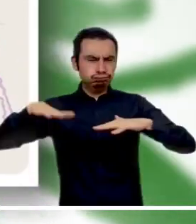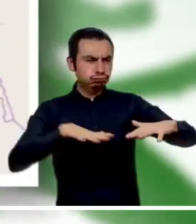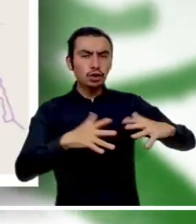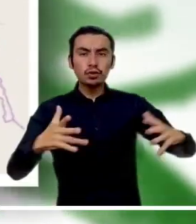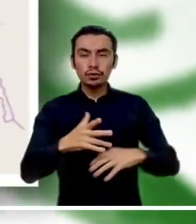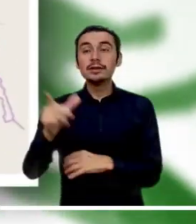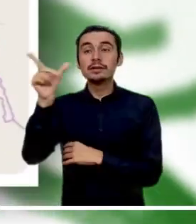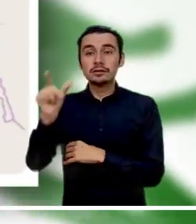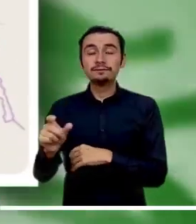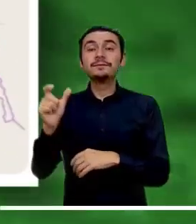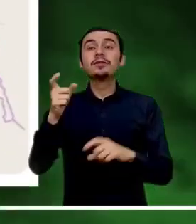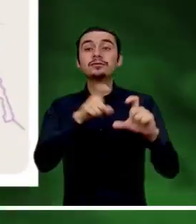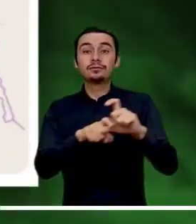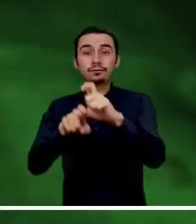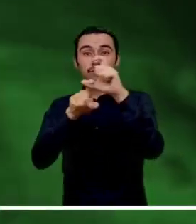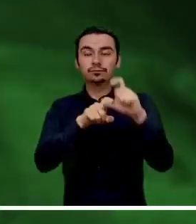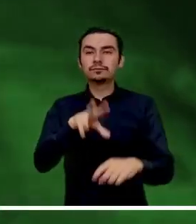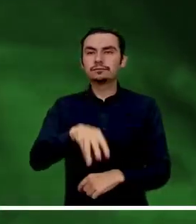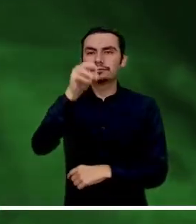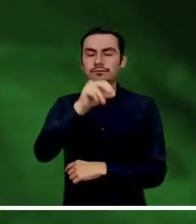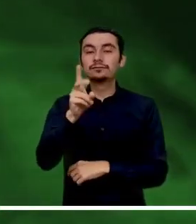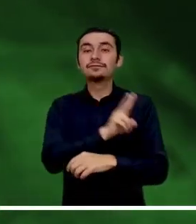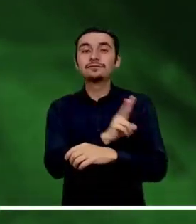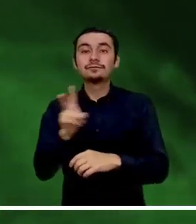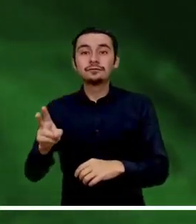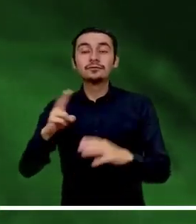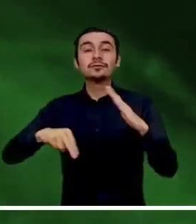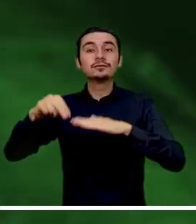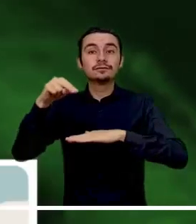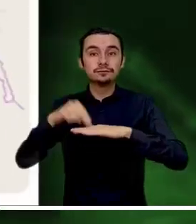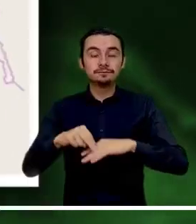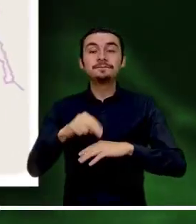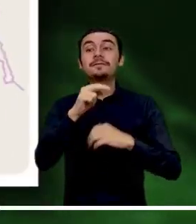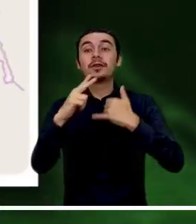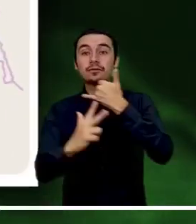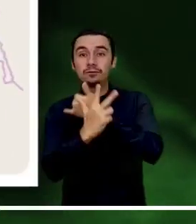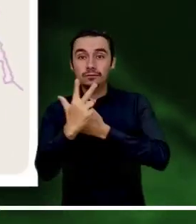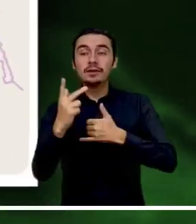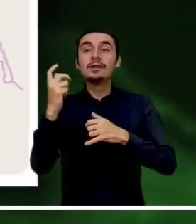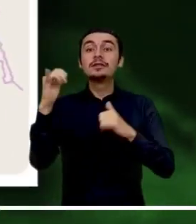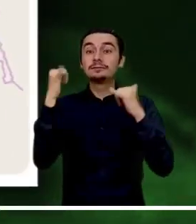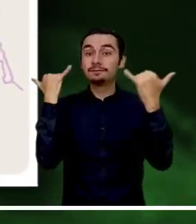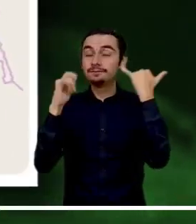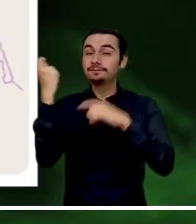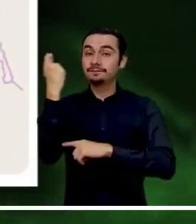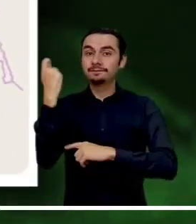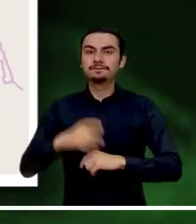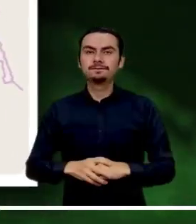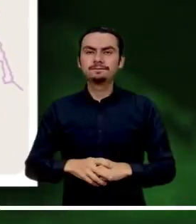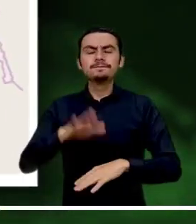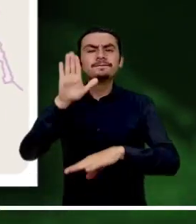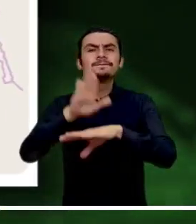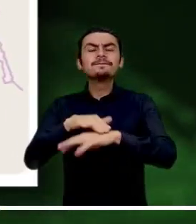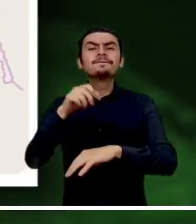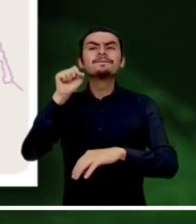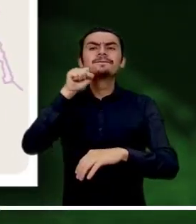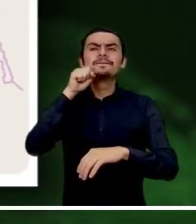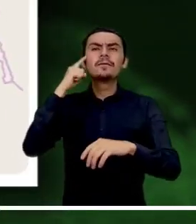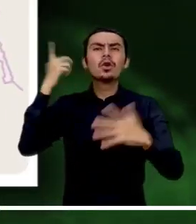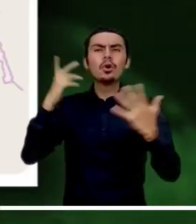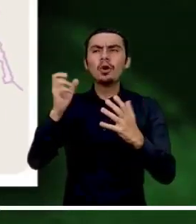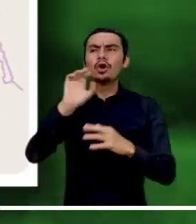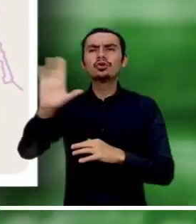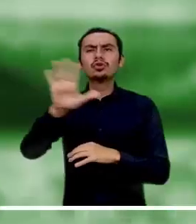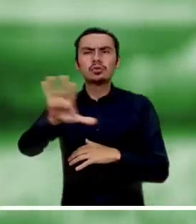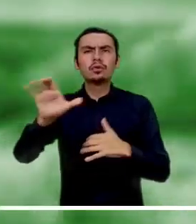Alerta roja por probabilidad de deslizamientos en Valle del Cauca, Nariño, Huila, Santander, Norte de Santander, Caldas,